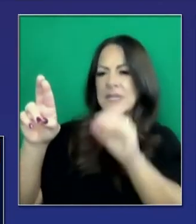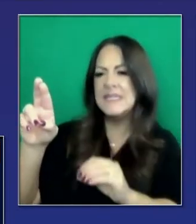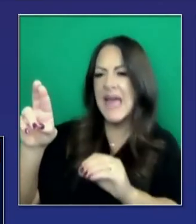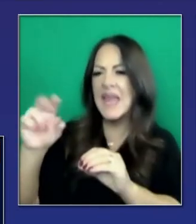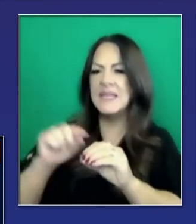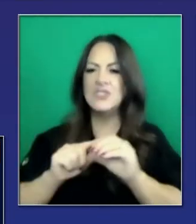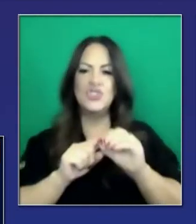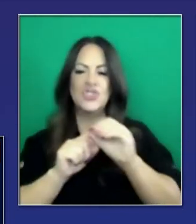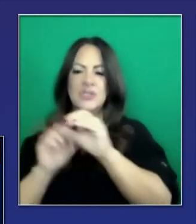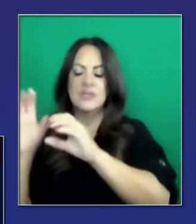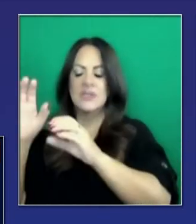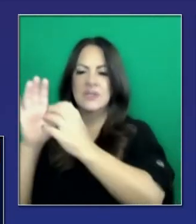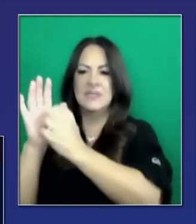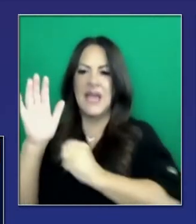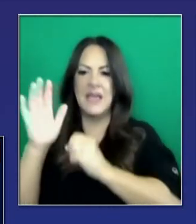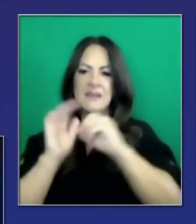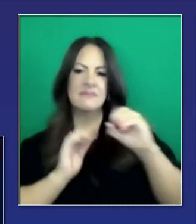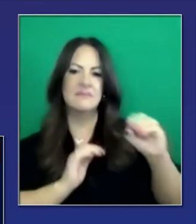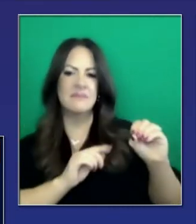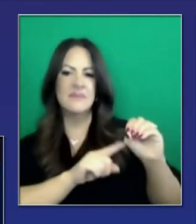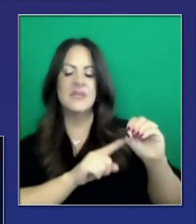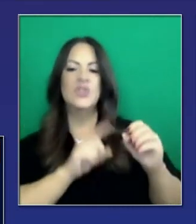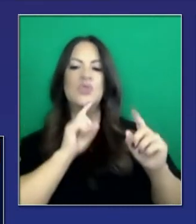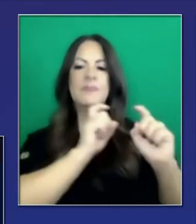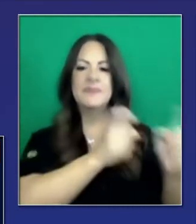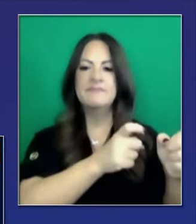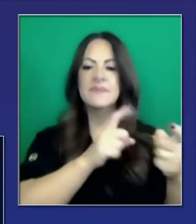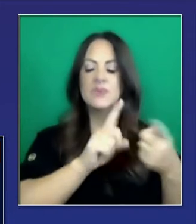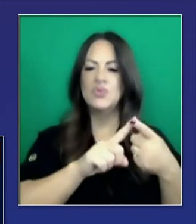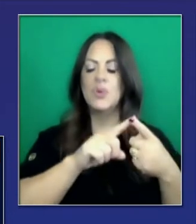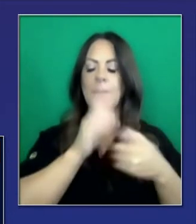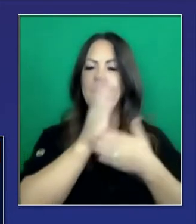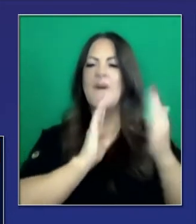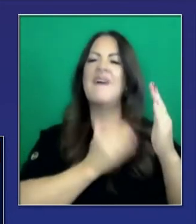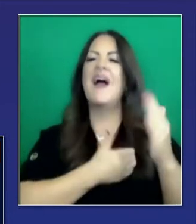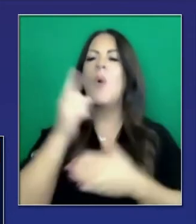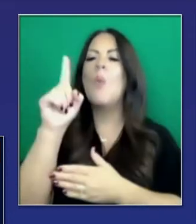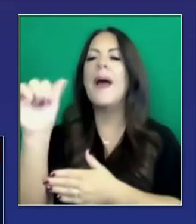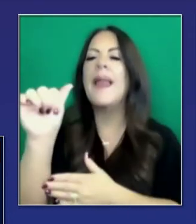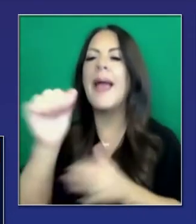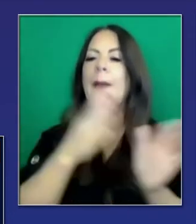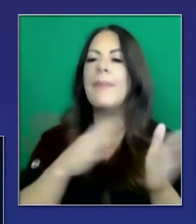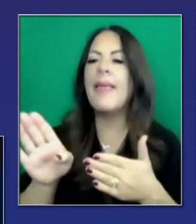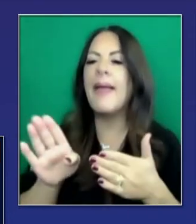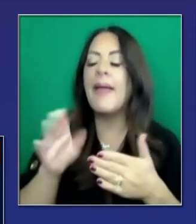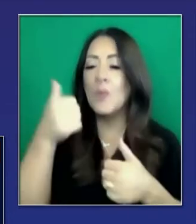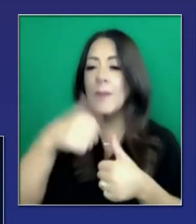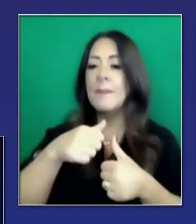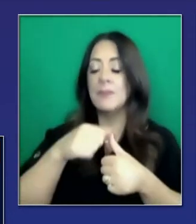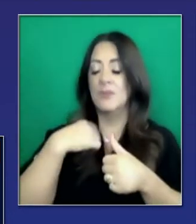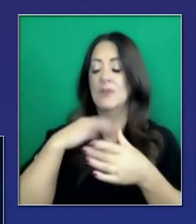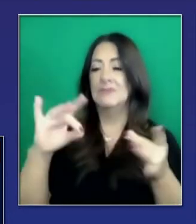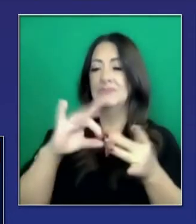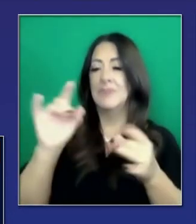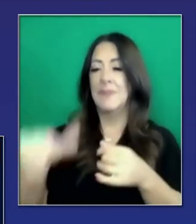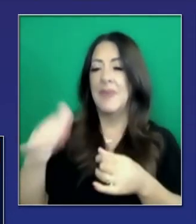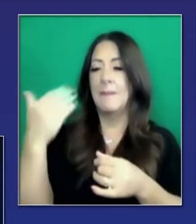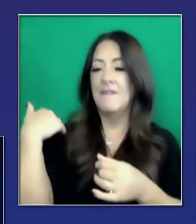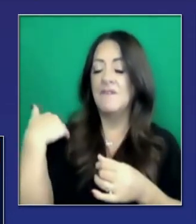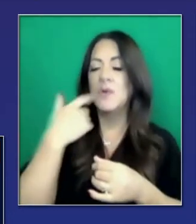porcentaje. Todo esto fue parte del plan 1A de las guías de